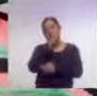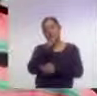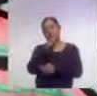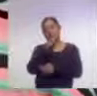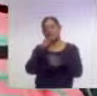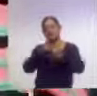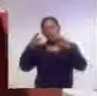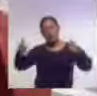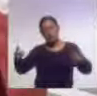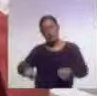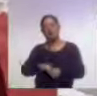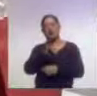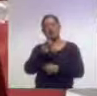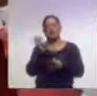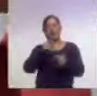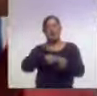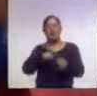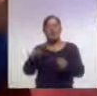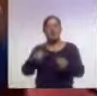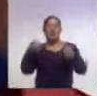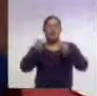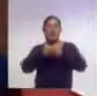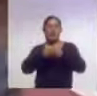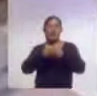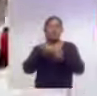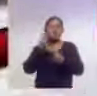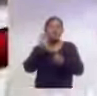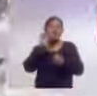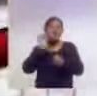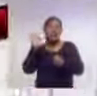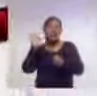frontera y no se descartó que Estados Unidos también colabore.